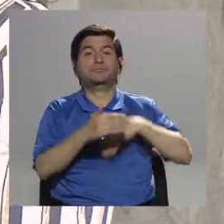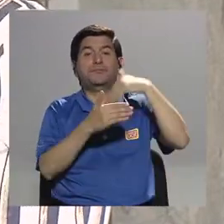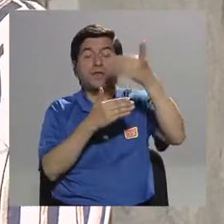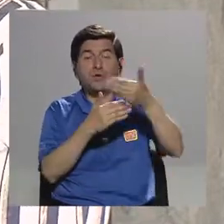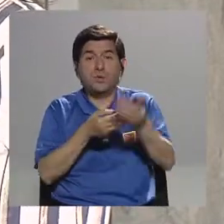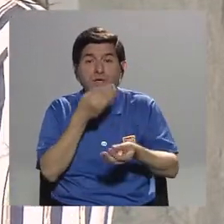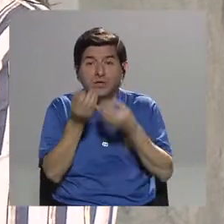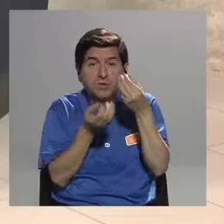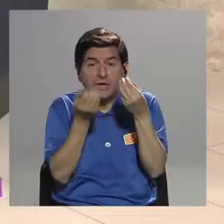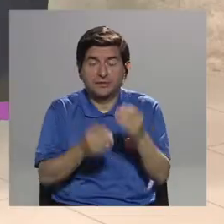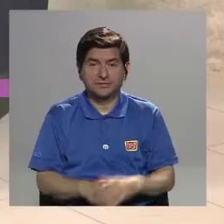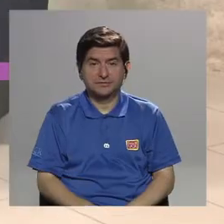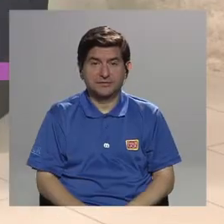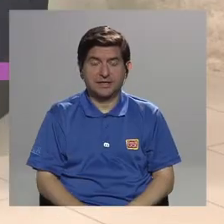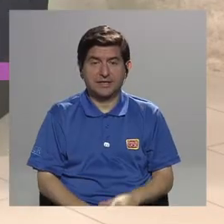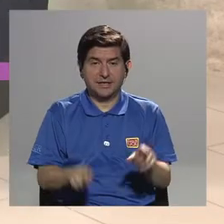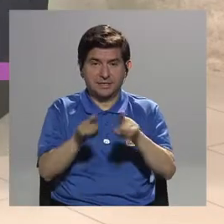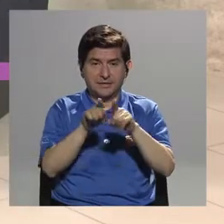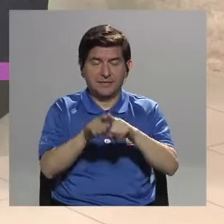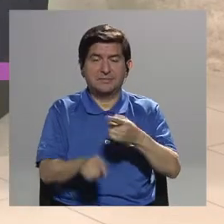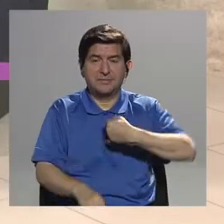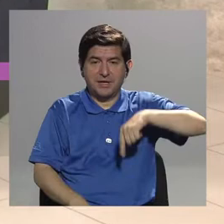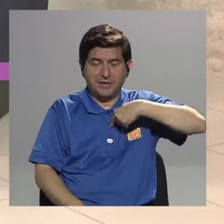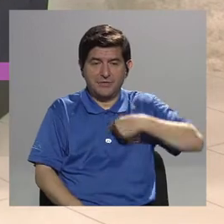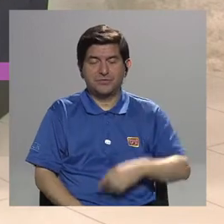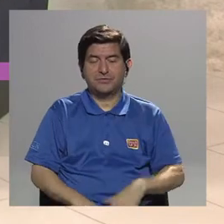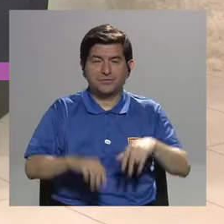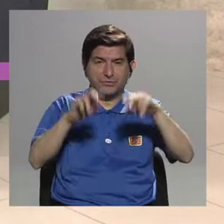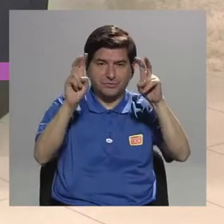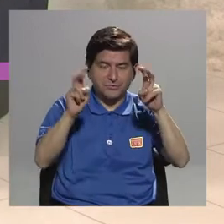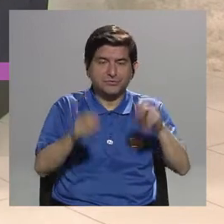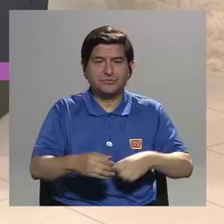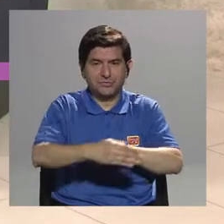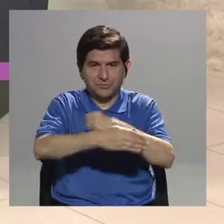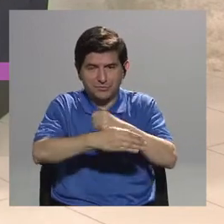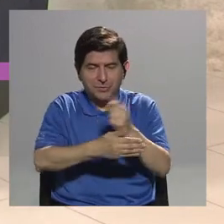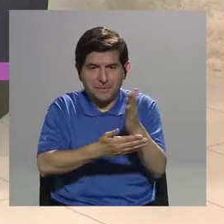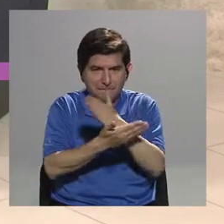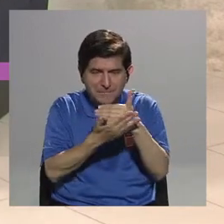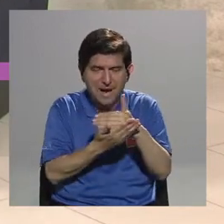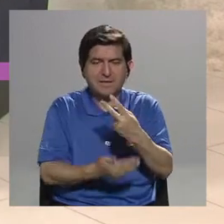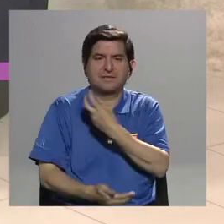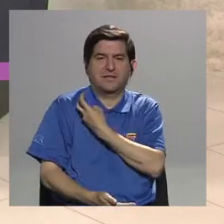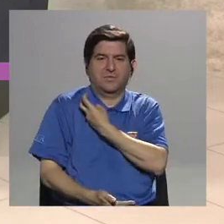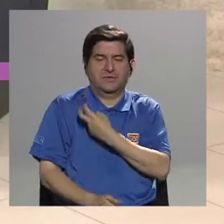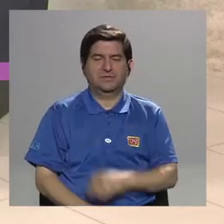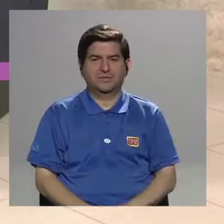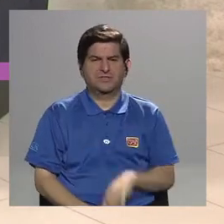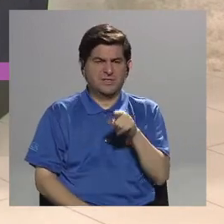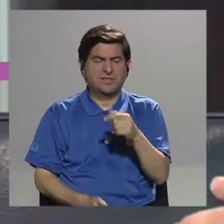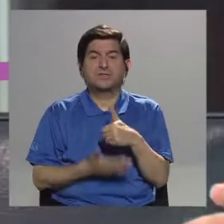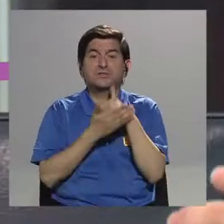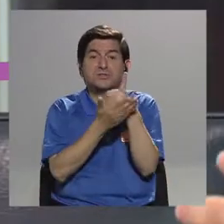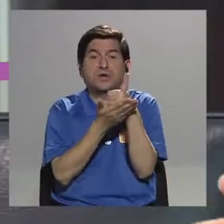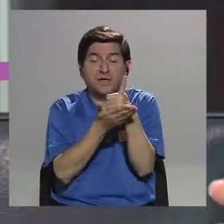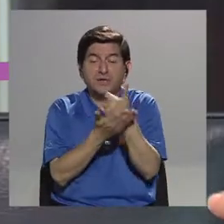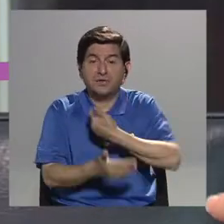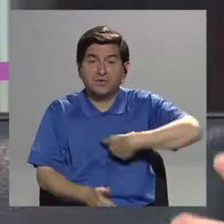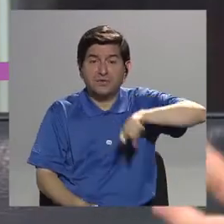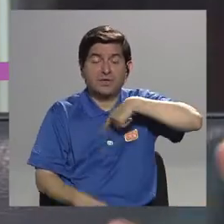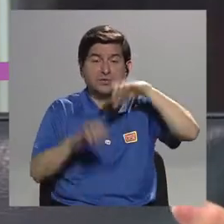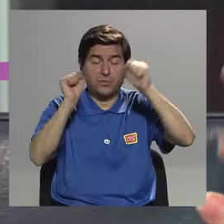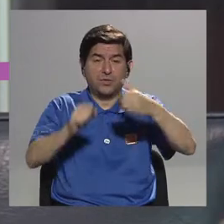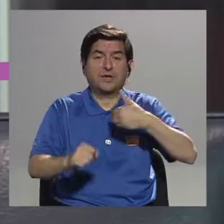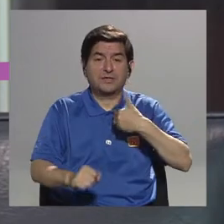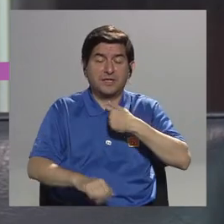después lo que hacemos es que hacemos cocción de los restos óseos. Esa cocción lo que ayuda es a que